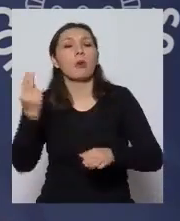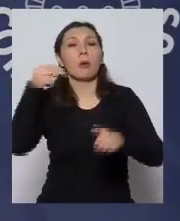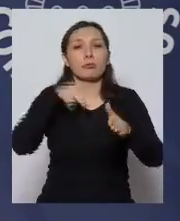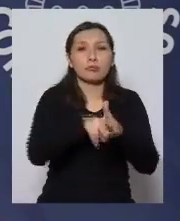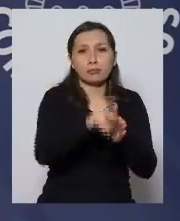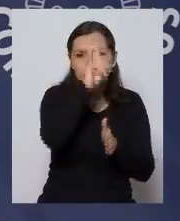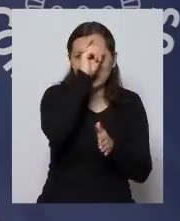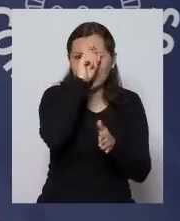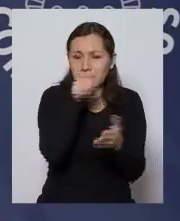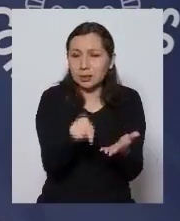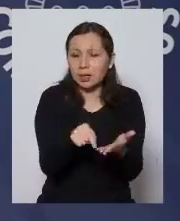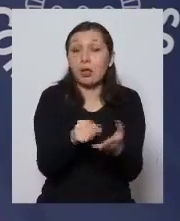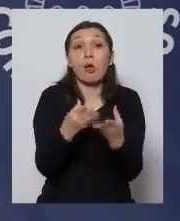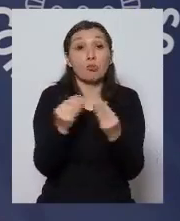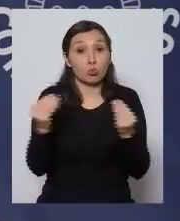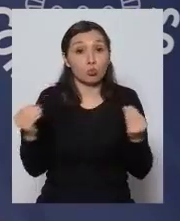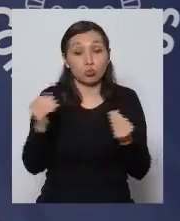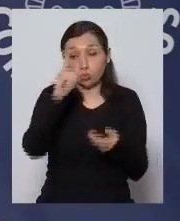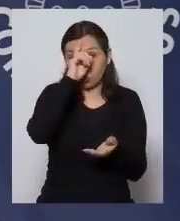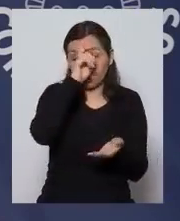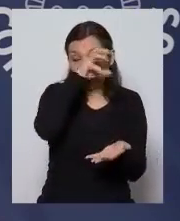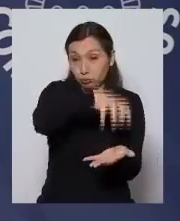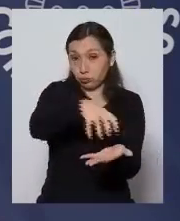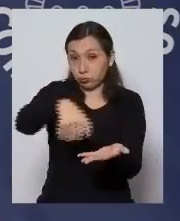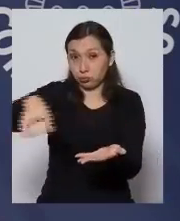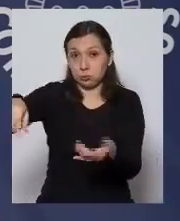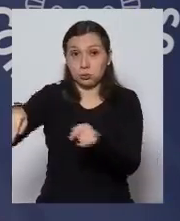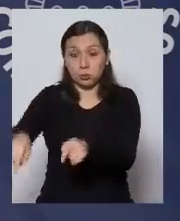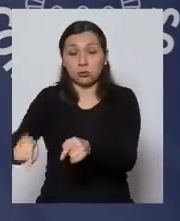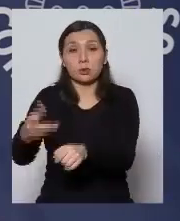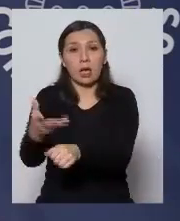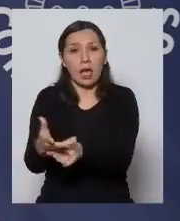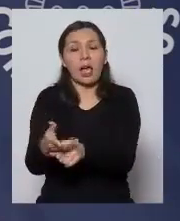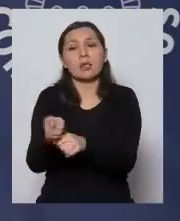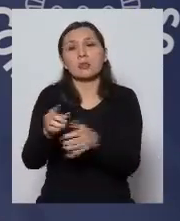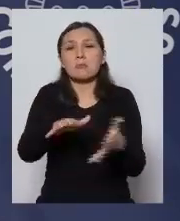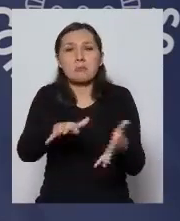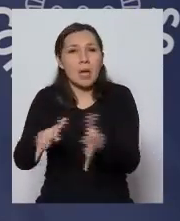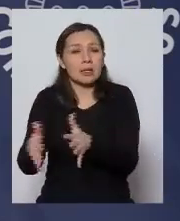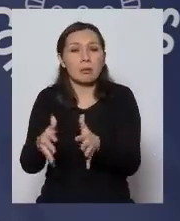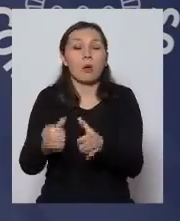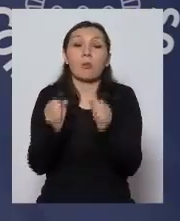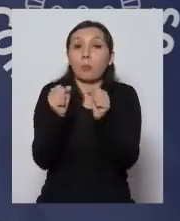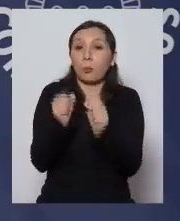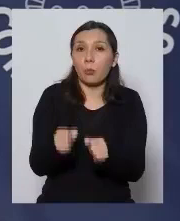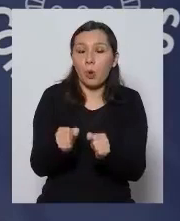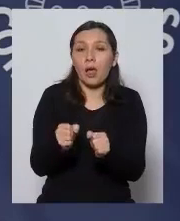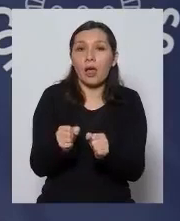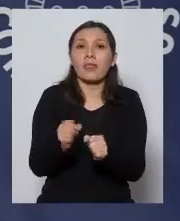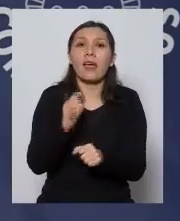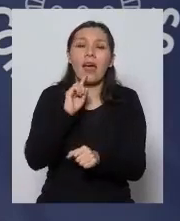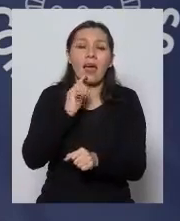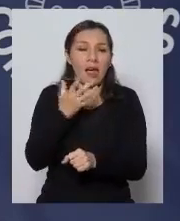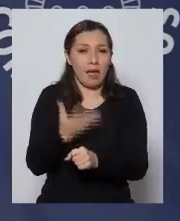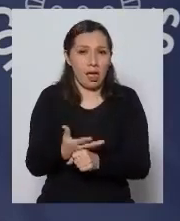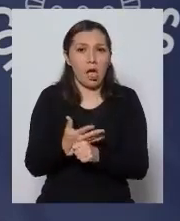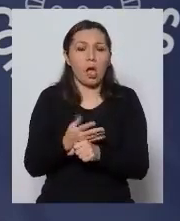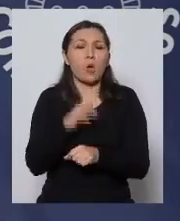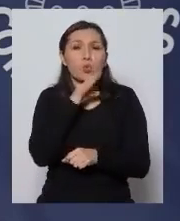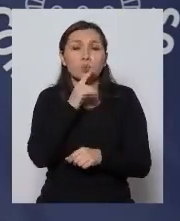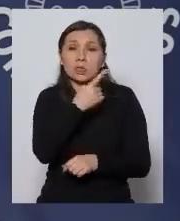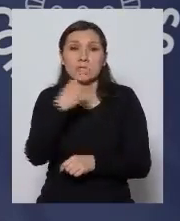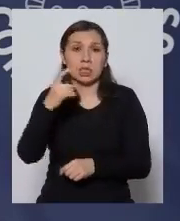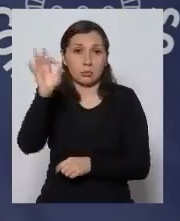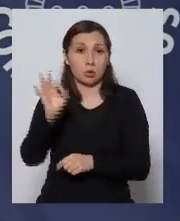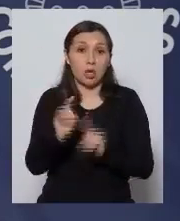importante hacer notar que en varios recintos por supuesto este es un promedio la capacidad está ocupada